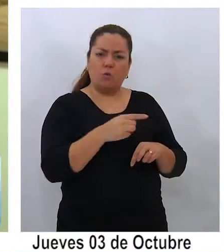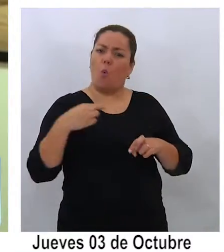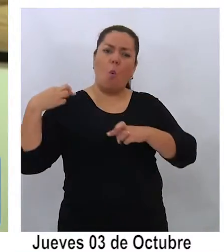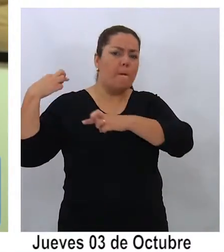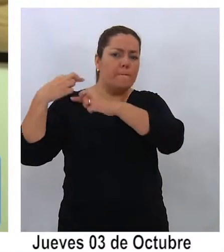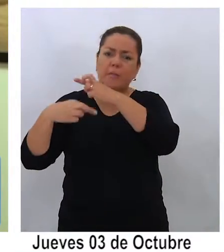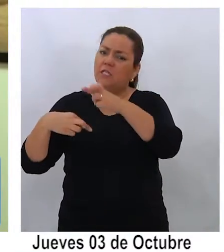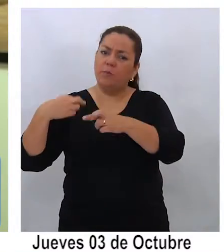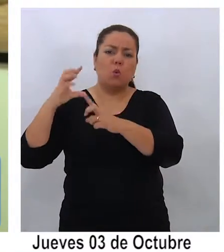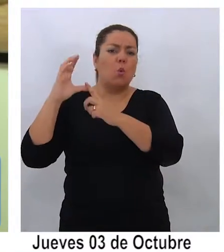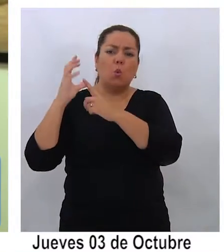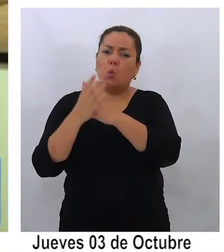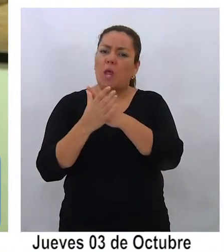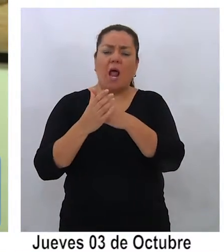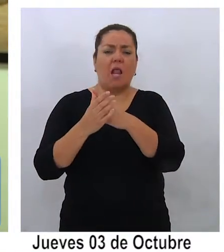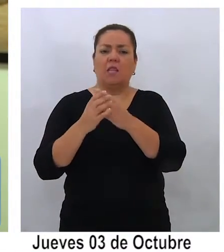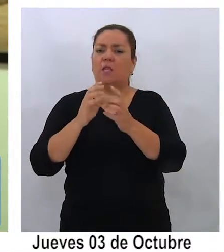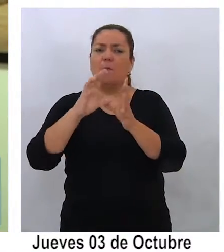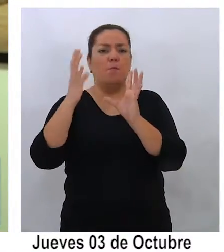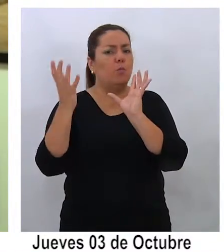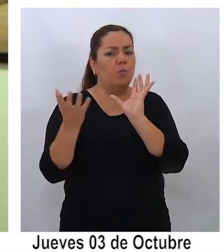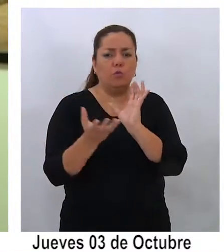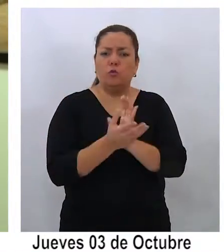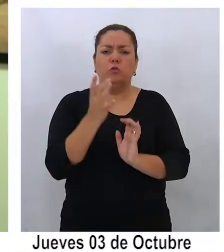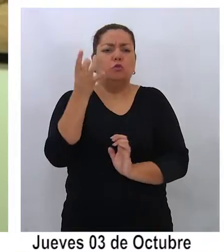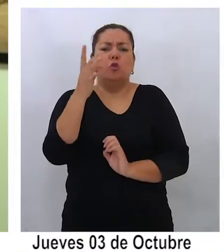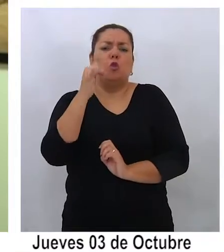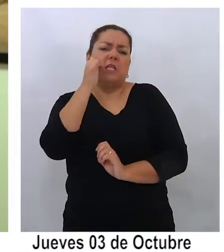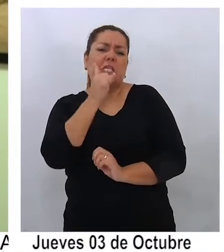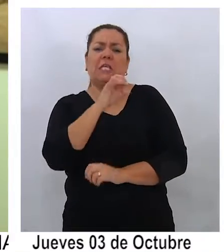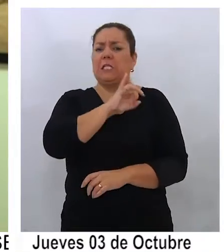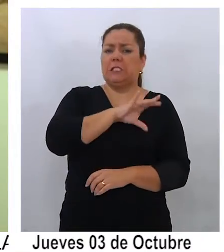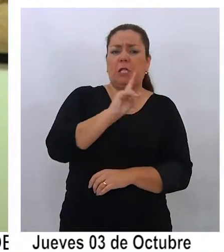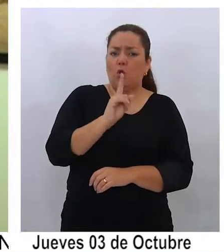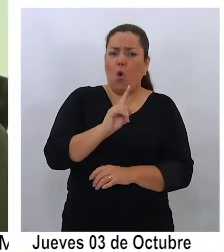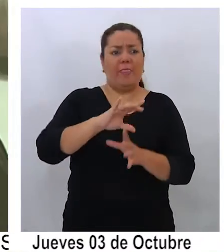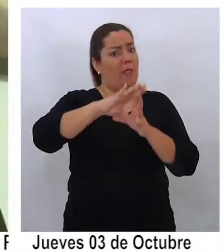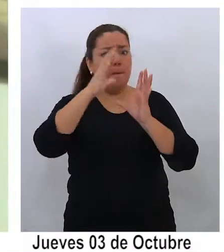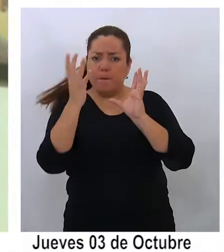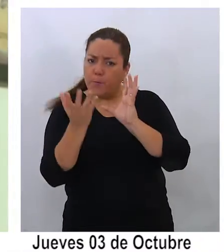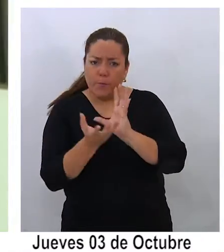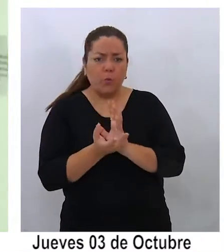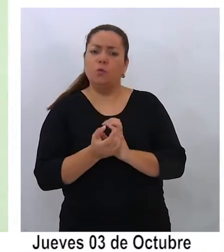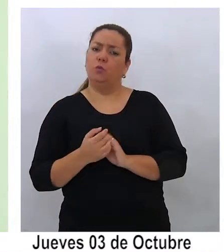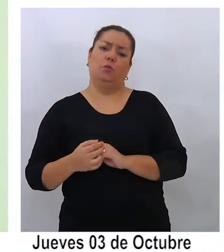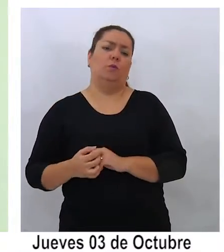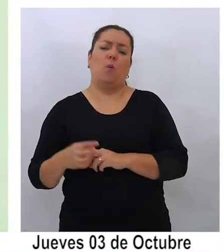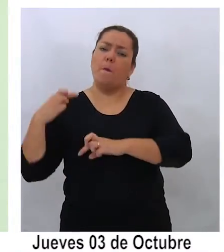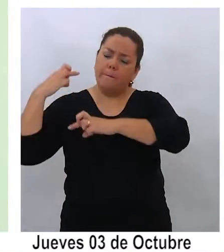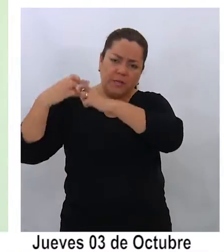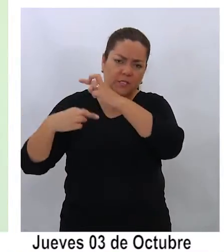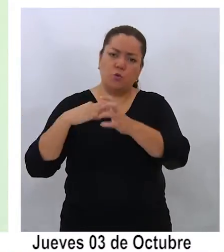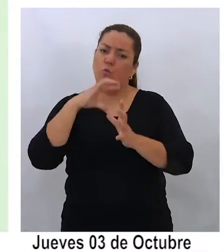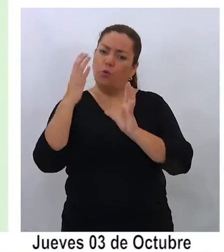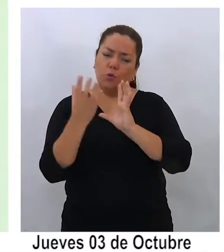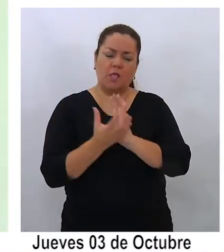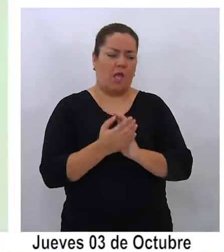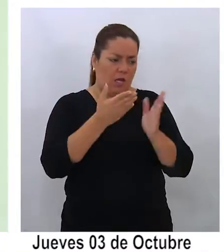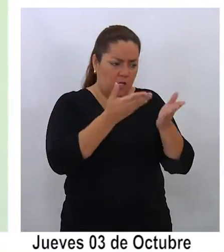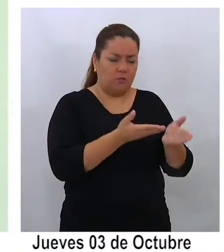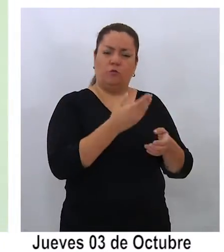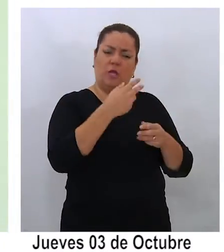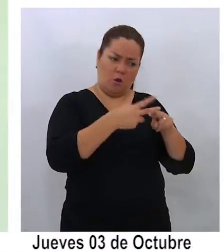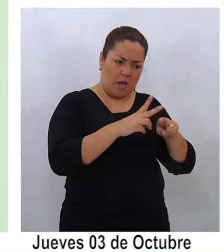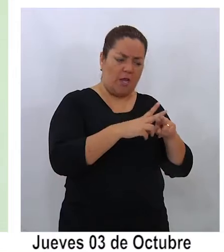humanidad, no es solamente de Iquique, no es solamente de Chile, no es de América, es del mundo. Todo el mes de octubre en Sala de